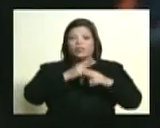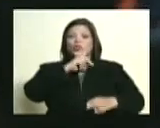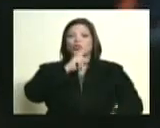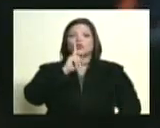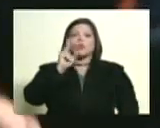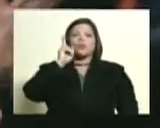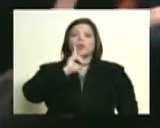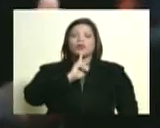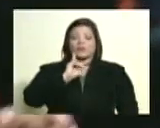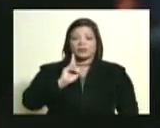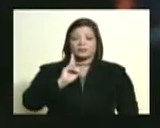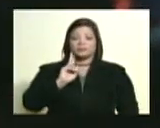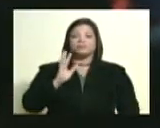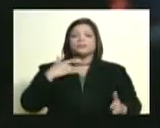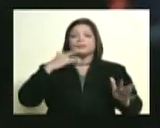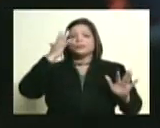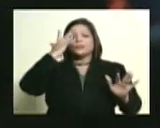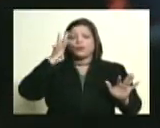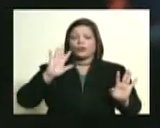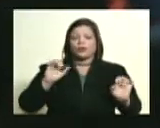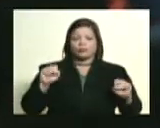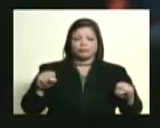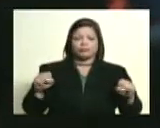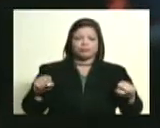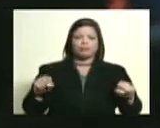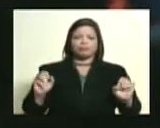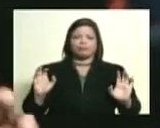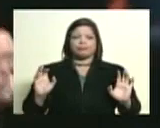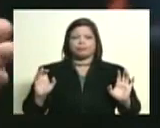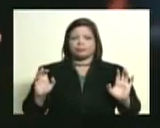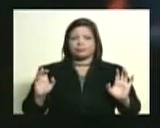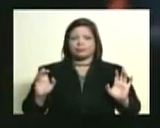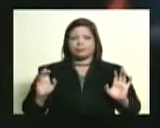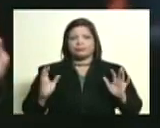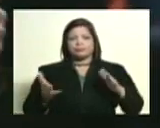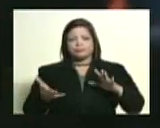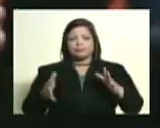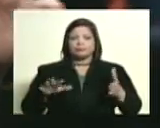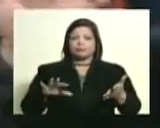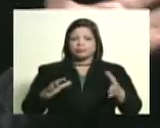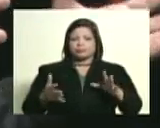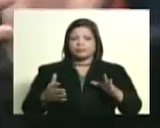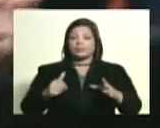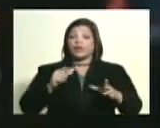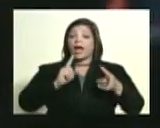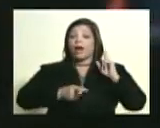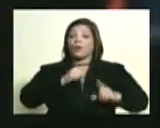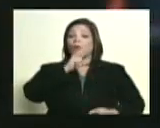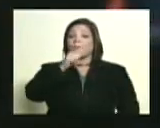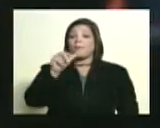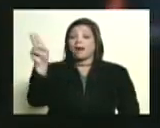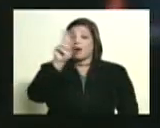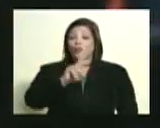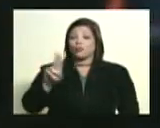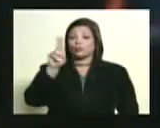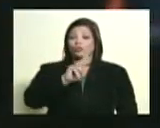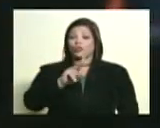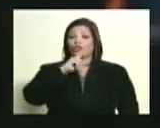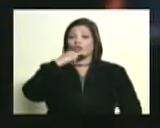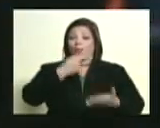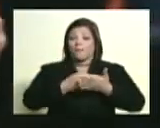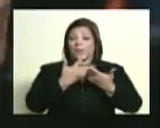Yo creo que sí, hay un componente en que se ha hecho mal uso, se hizo mal uso del libertador,